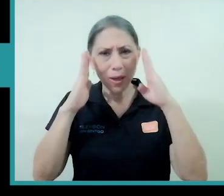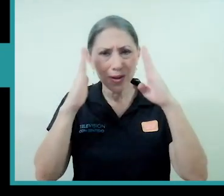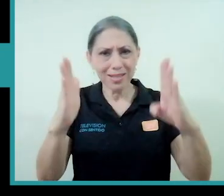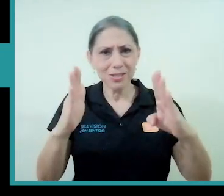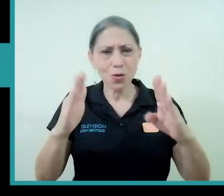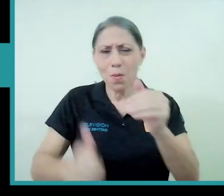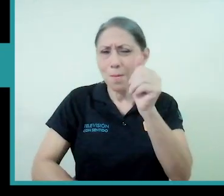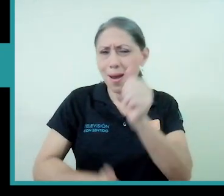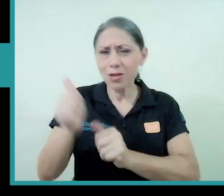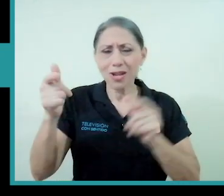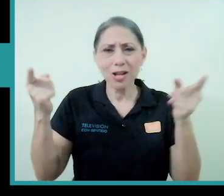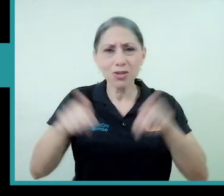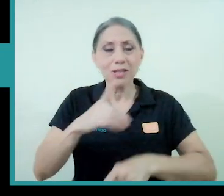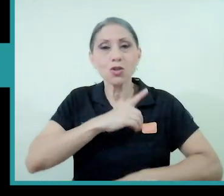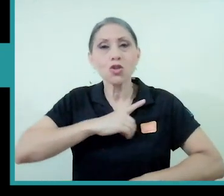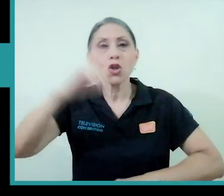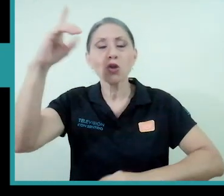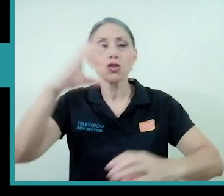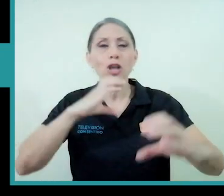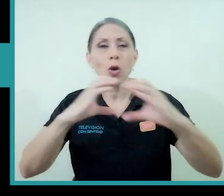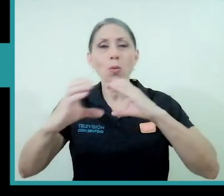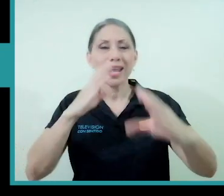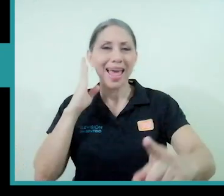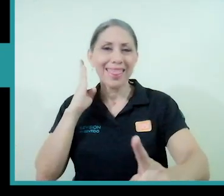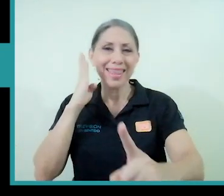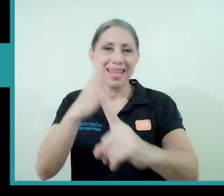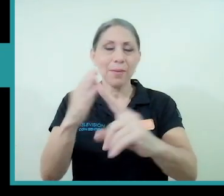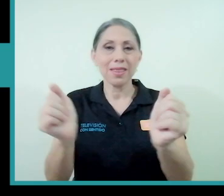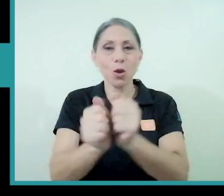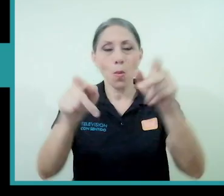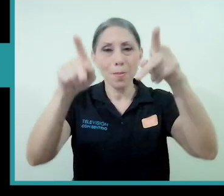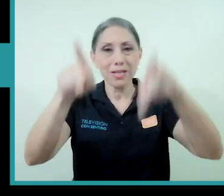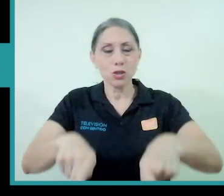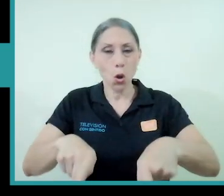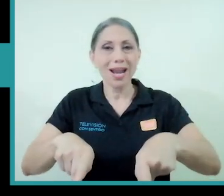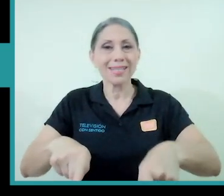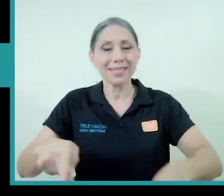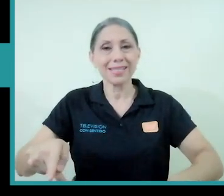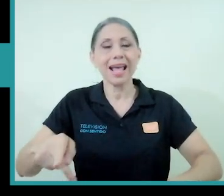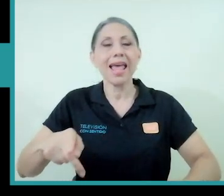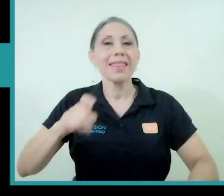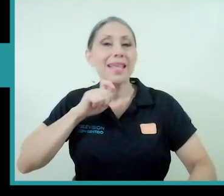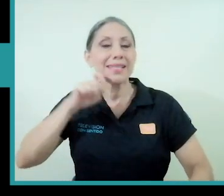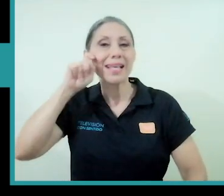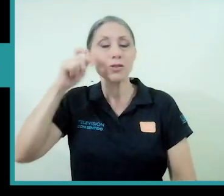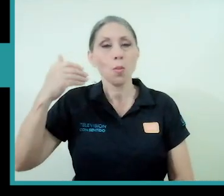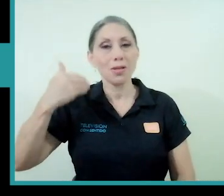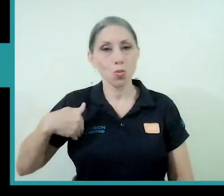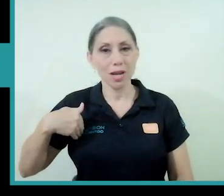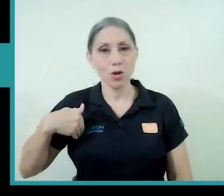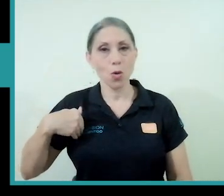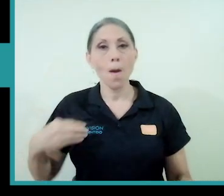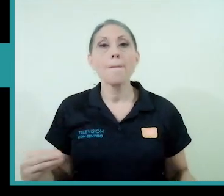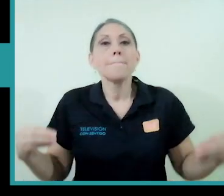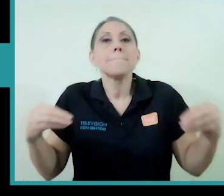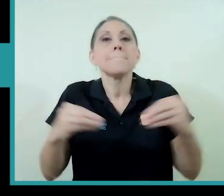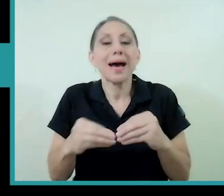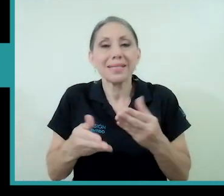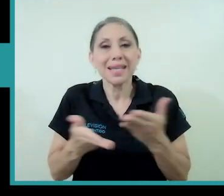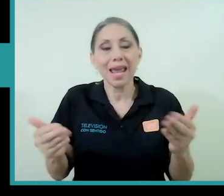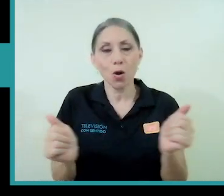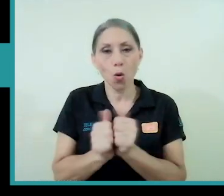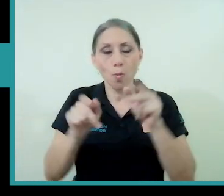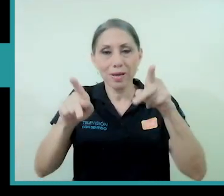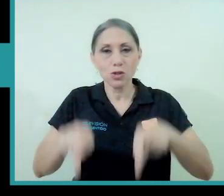Dios se comunica directamente con personas de sexo masculino más que con personas de sexo femenino inclusive